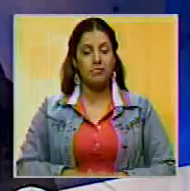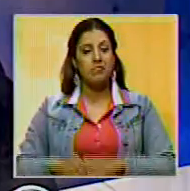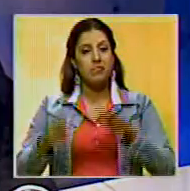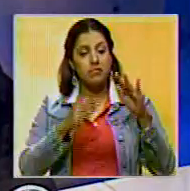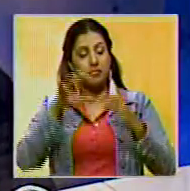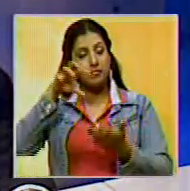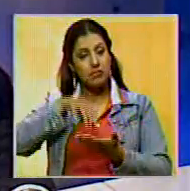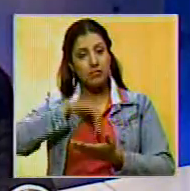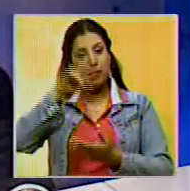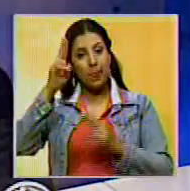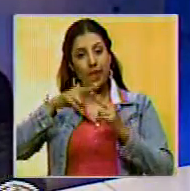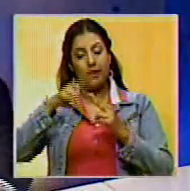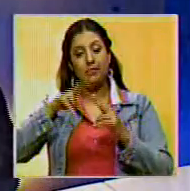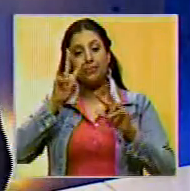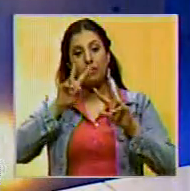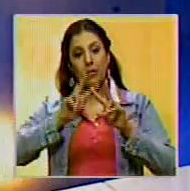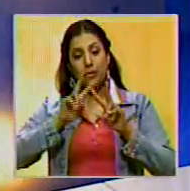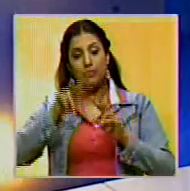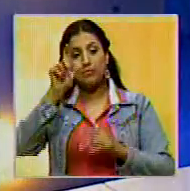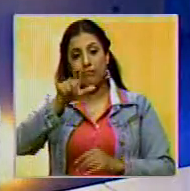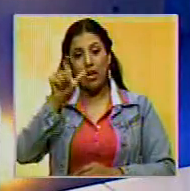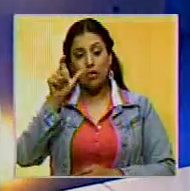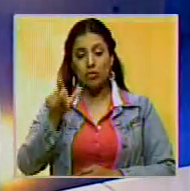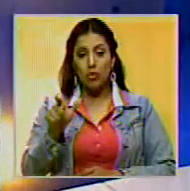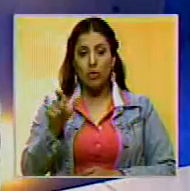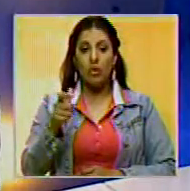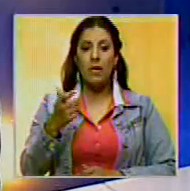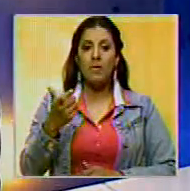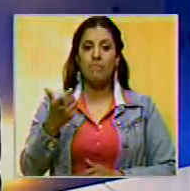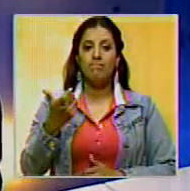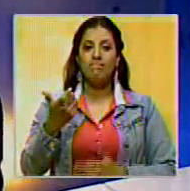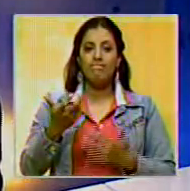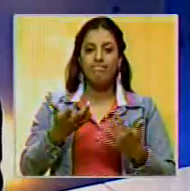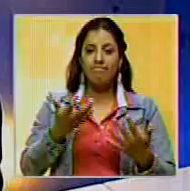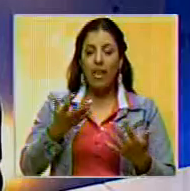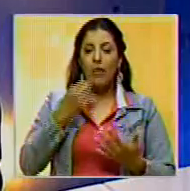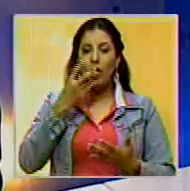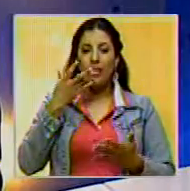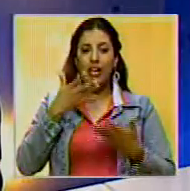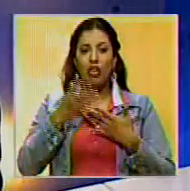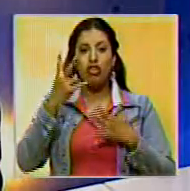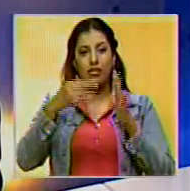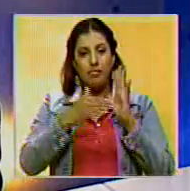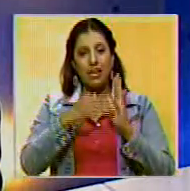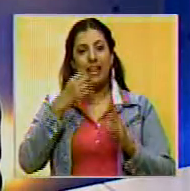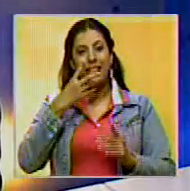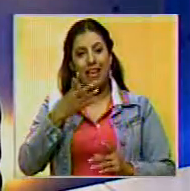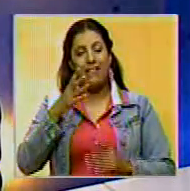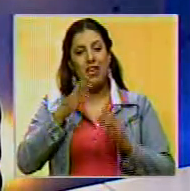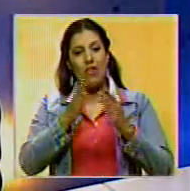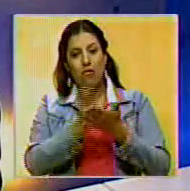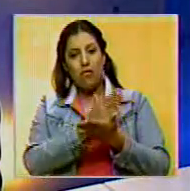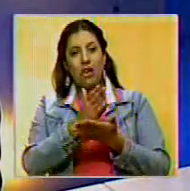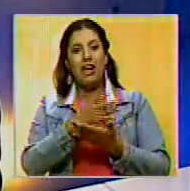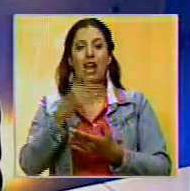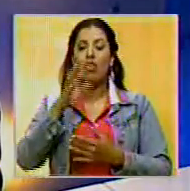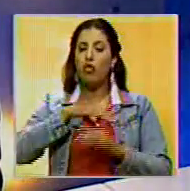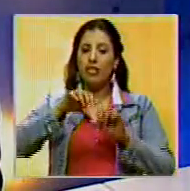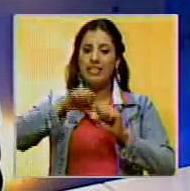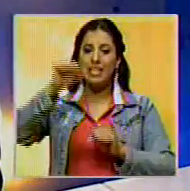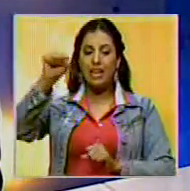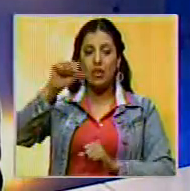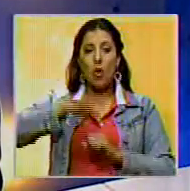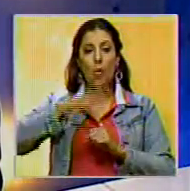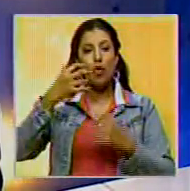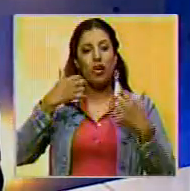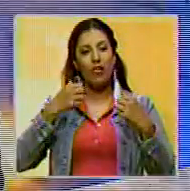En el estado Táchira, Protección Civil, Alberto, dijo que 2.000 deberían ser desalojadas en San Cristóbal debido al